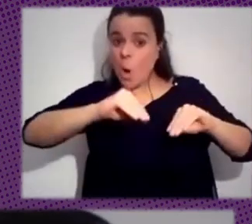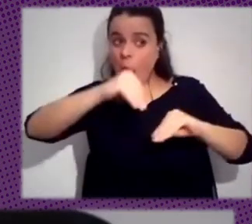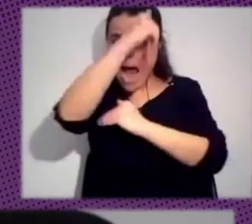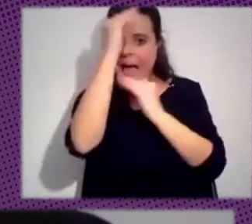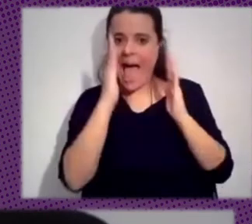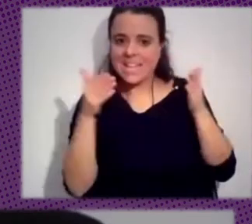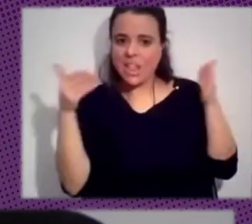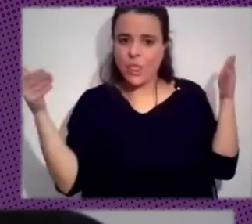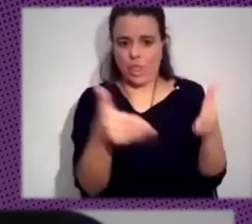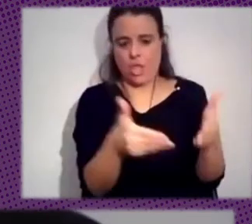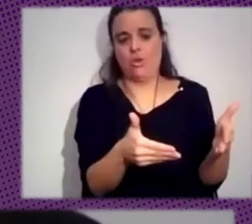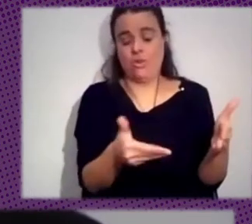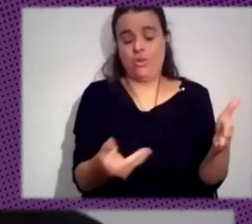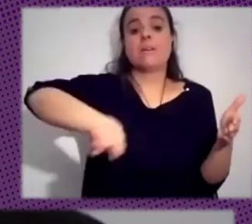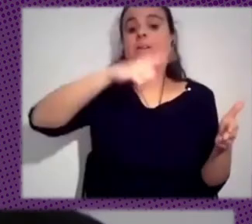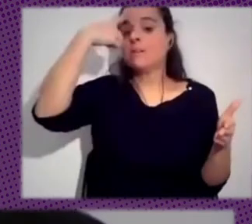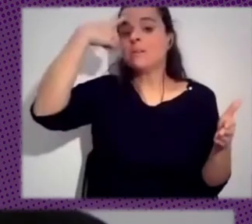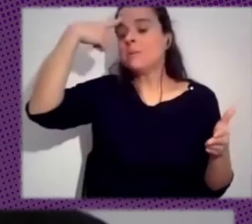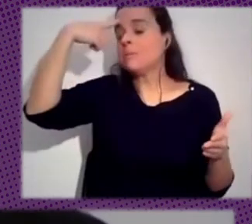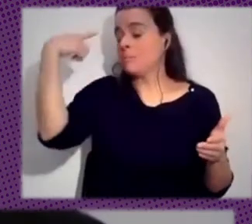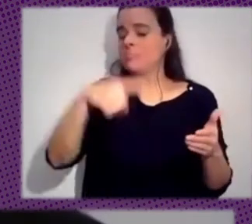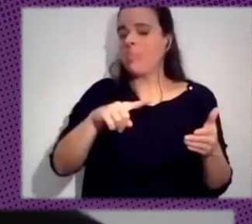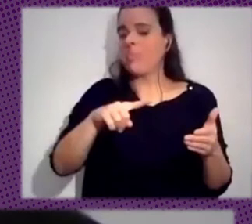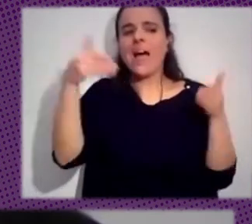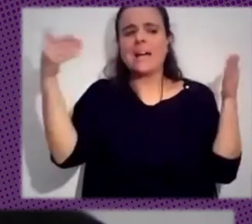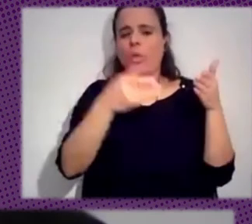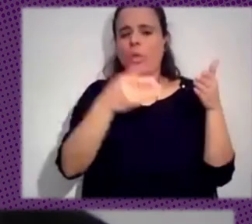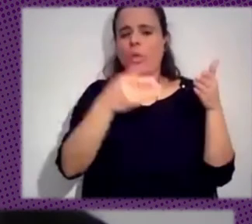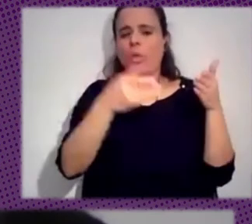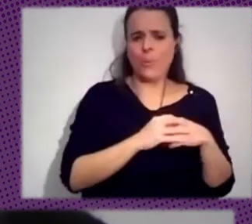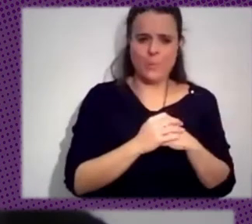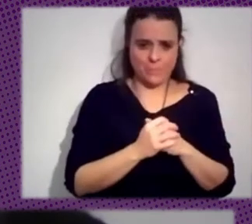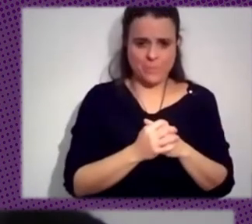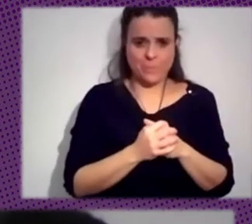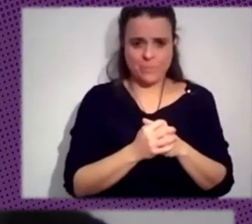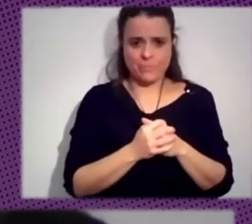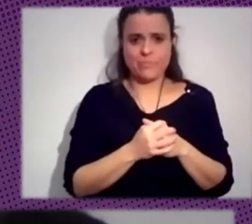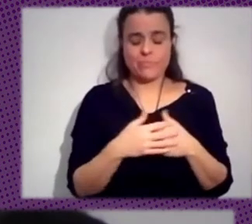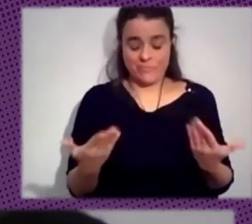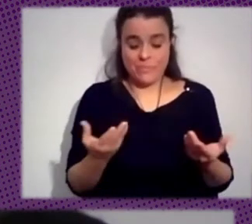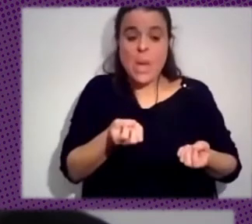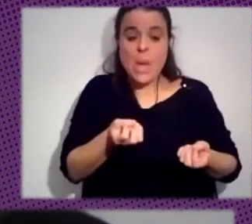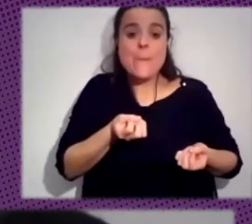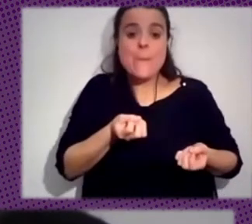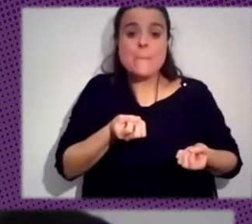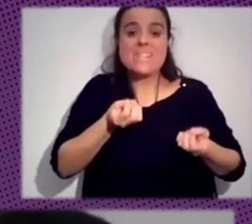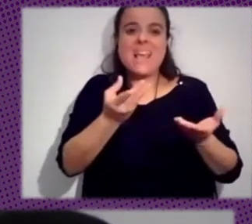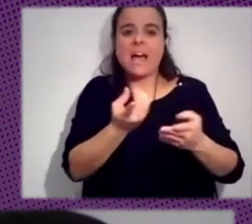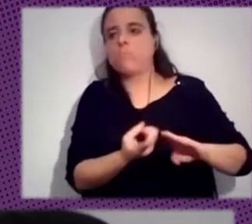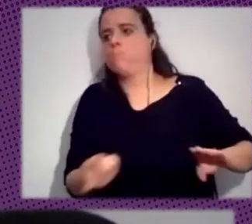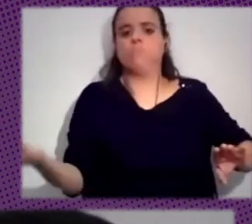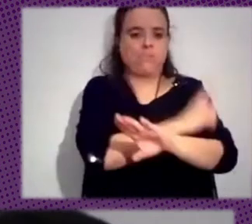los que estamos aquí sabemos que esa atención se consigue privilegiando los mensajes más polarizados, los que llaman la